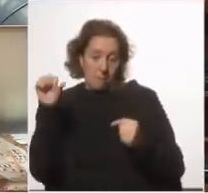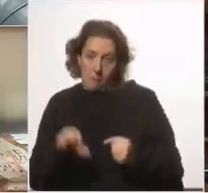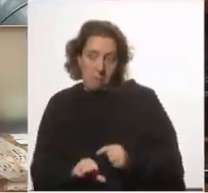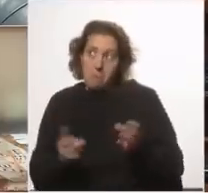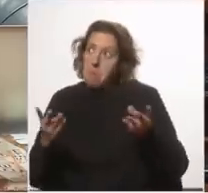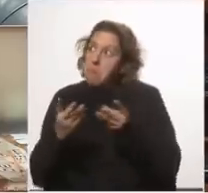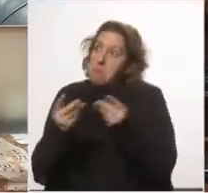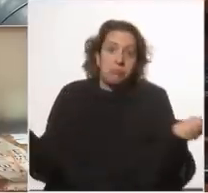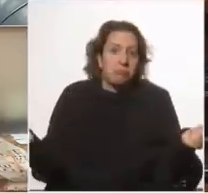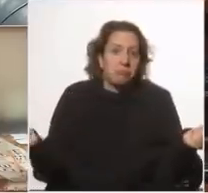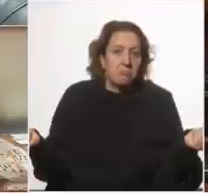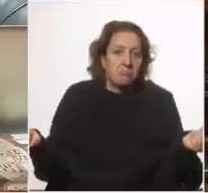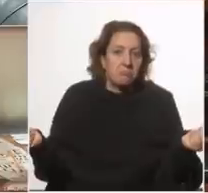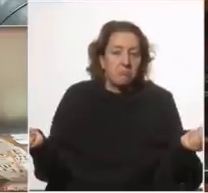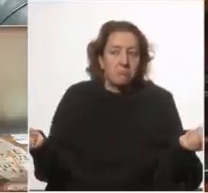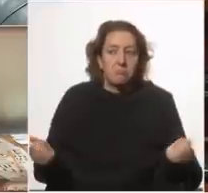desaparecieron los portavoces